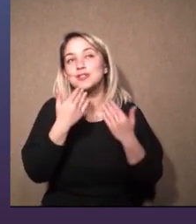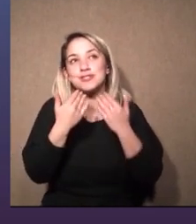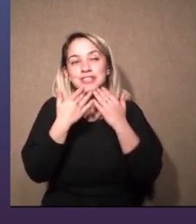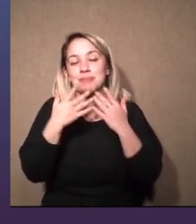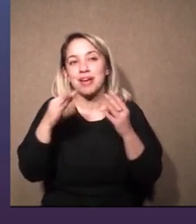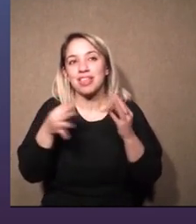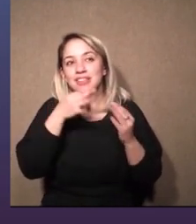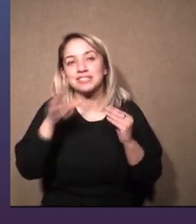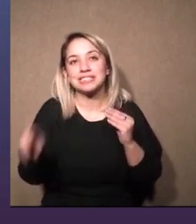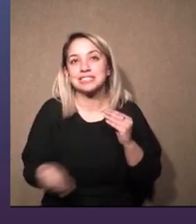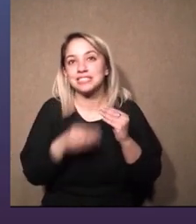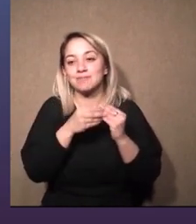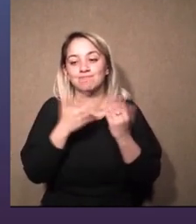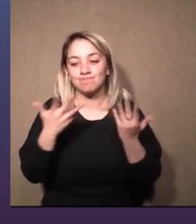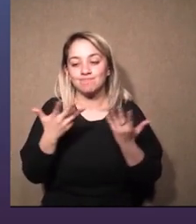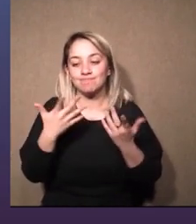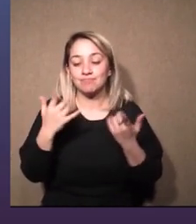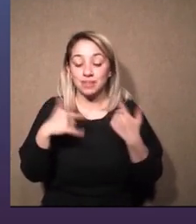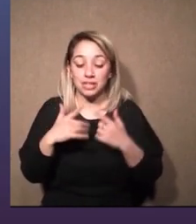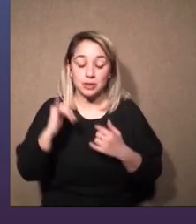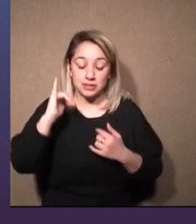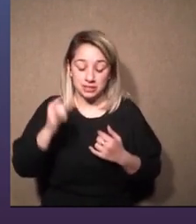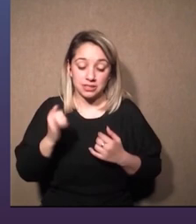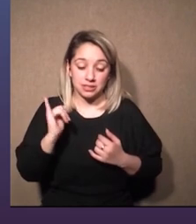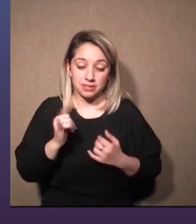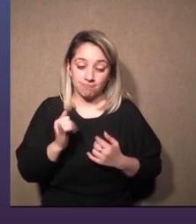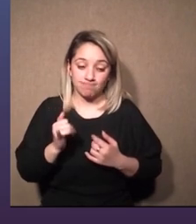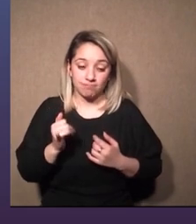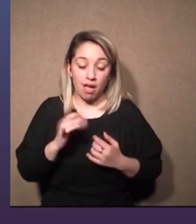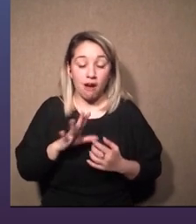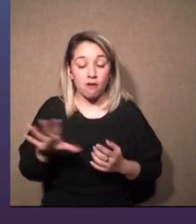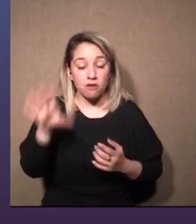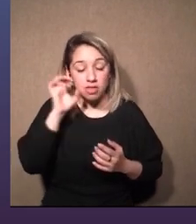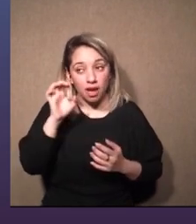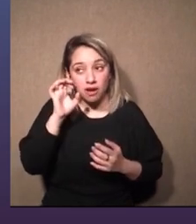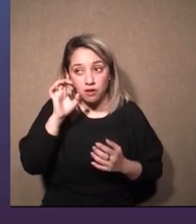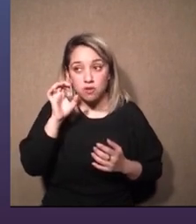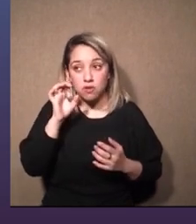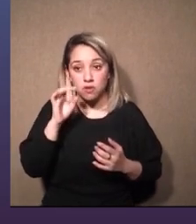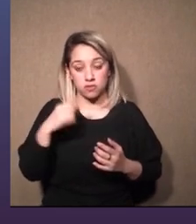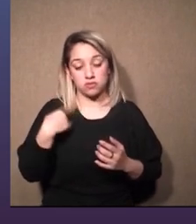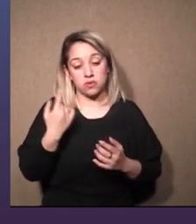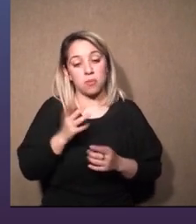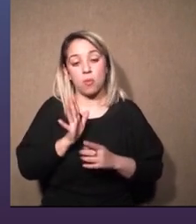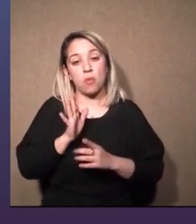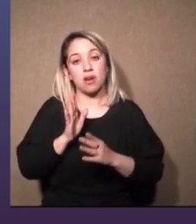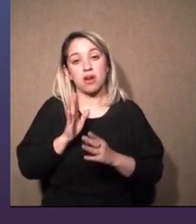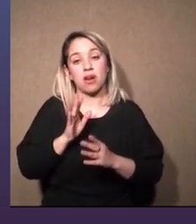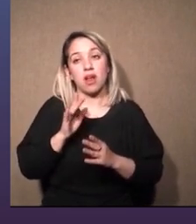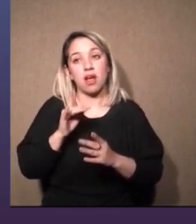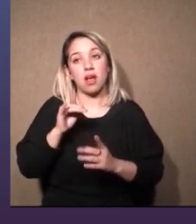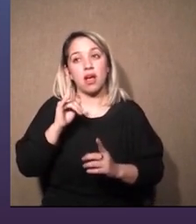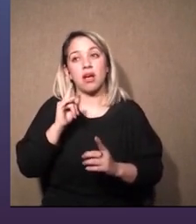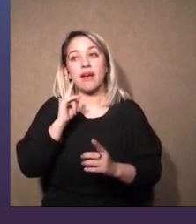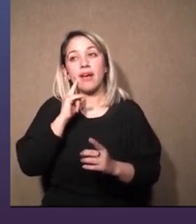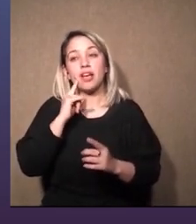agregaría que sí que hay que recordar que uno está eligiendo un estilo un camino de vida